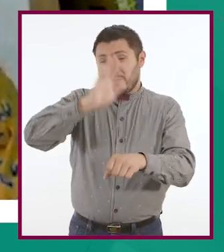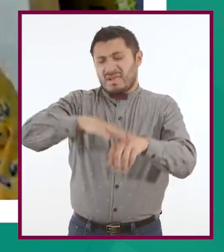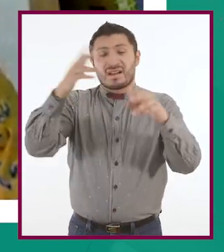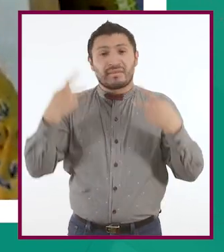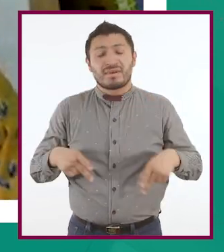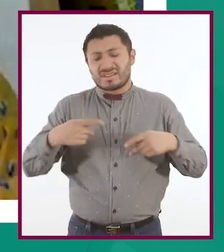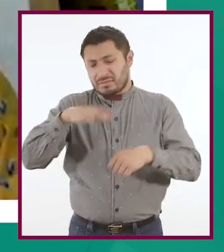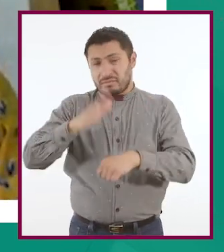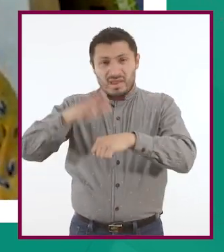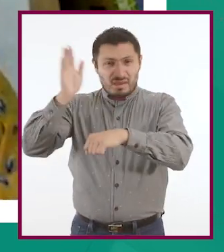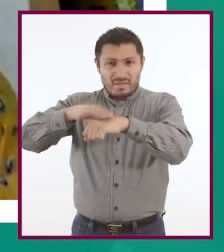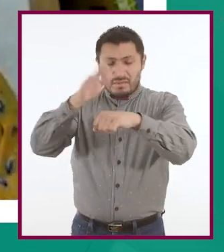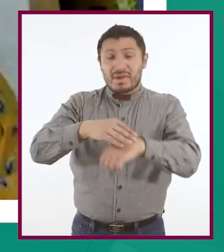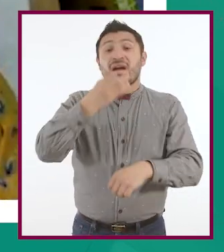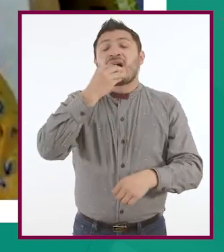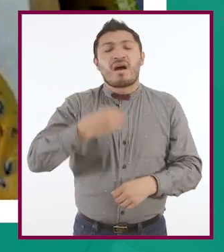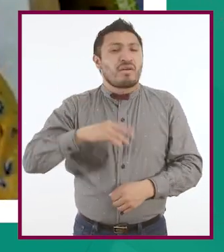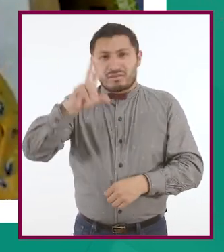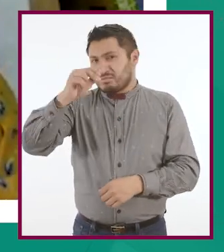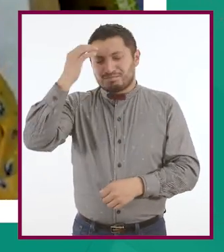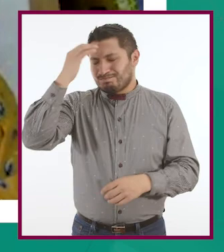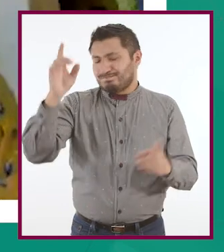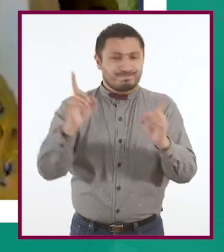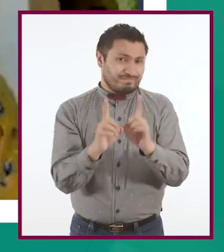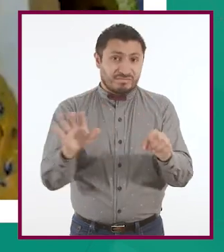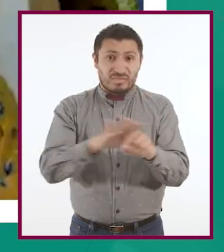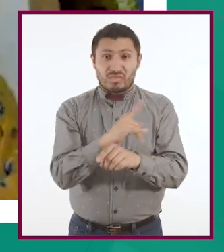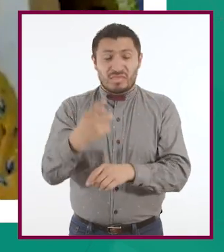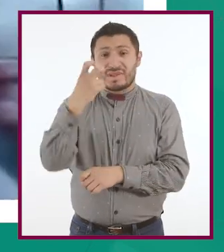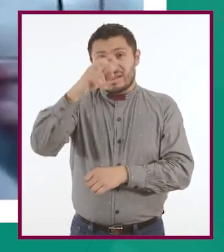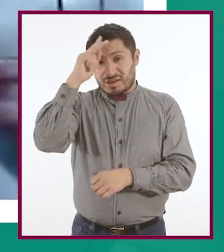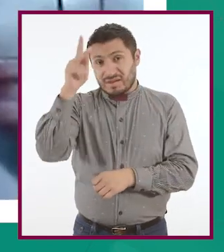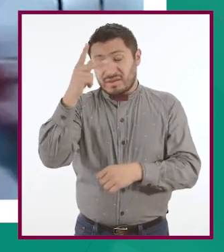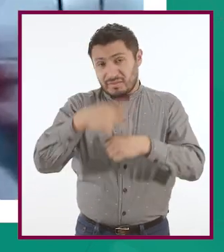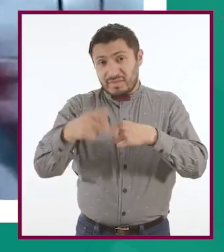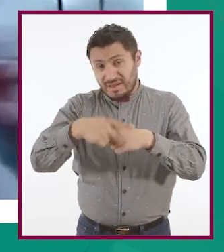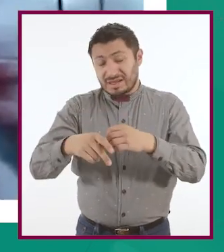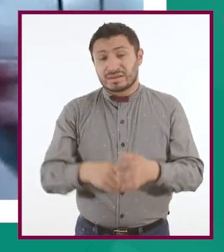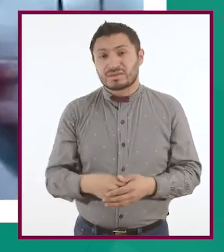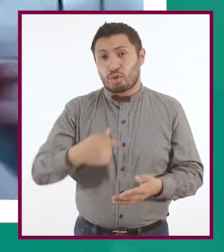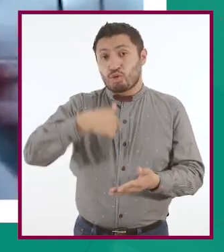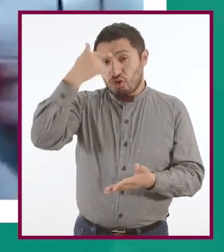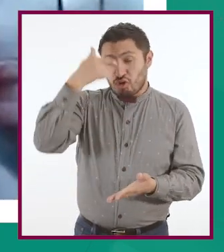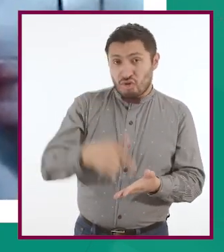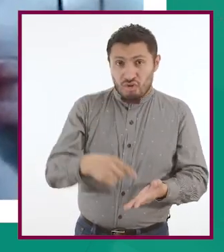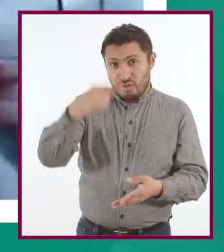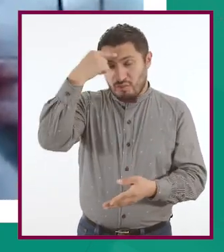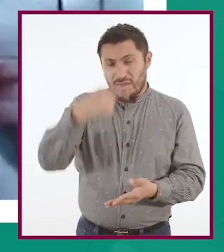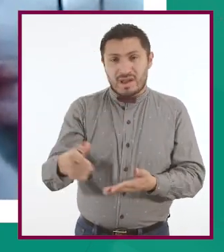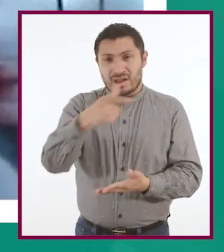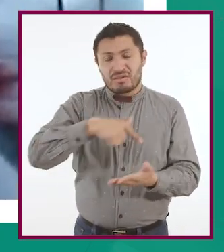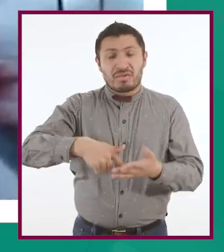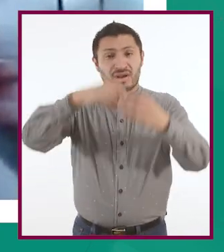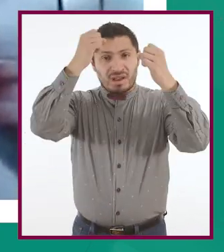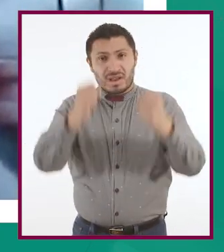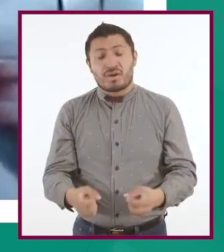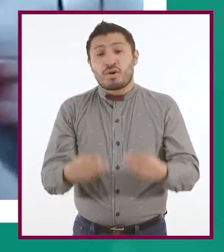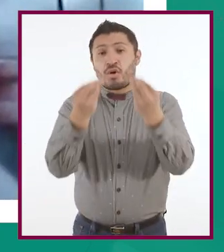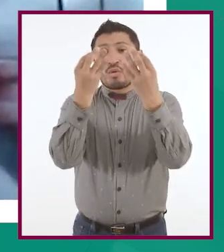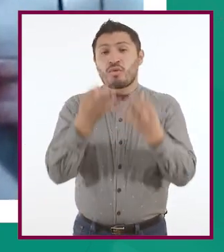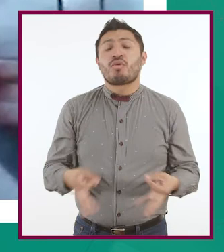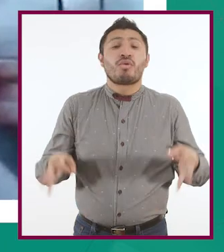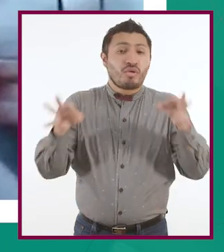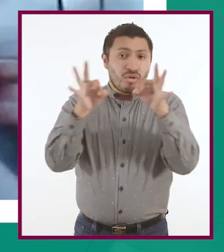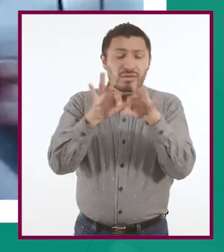personas y más personas aunque no las conozcamos porque suele ser peligroso. Yo consideraría que para ser espacios seguros es muy importante